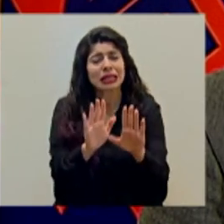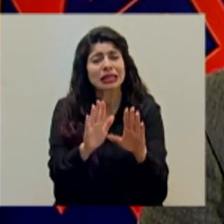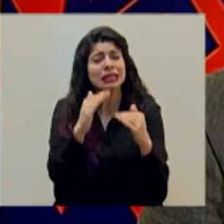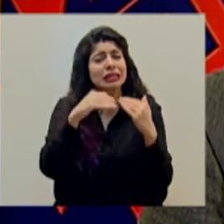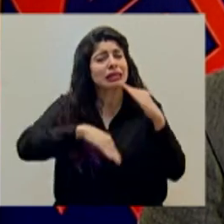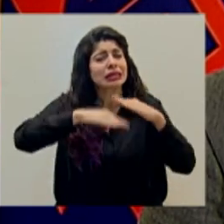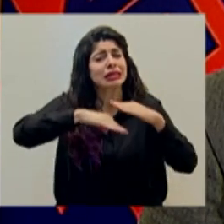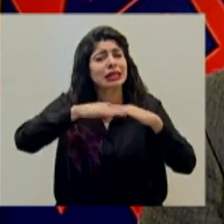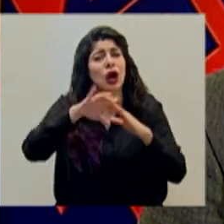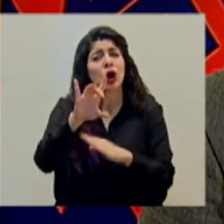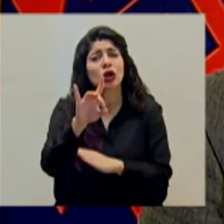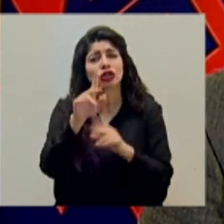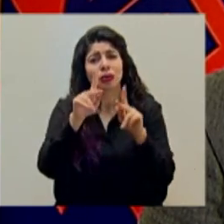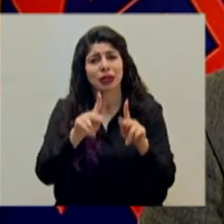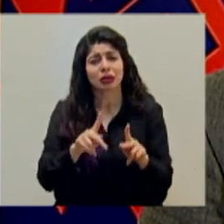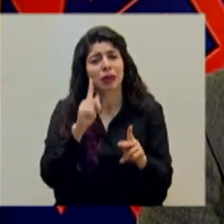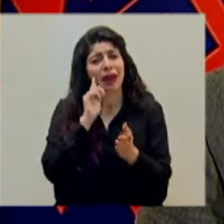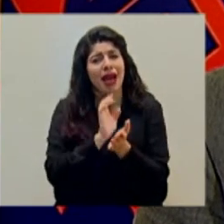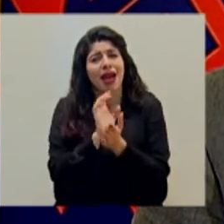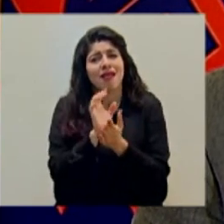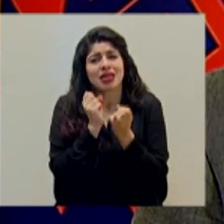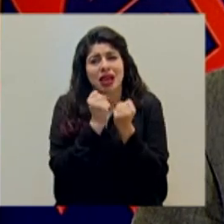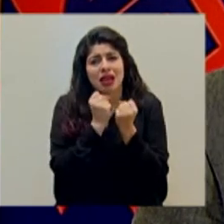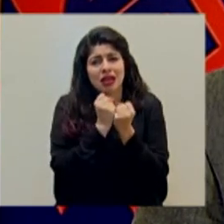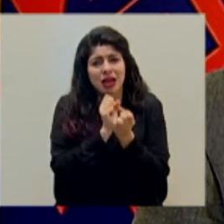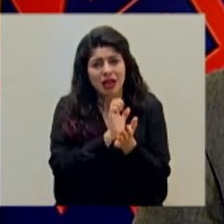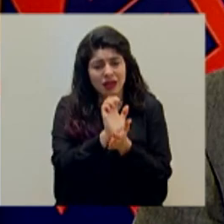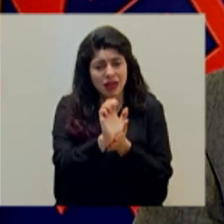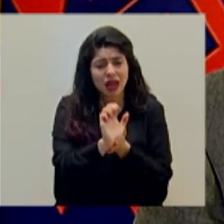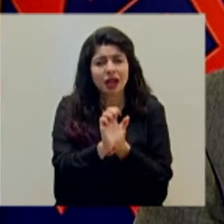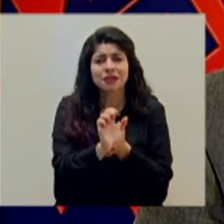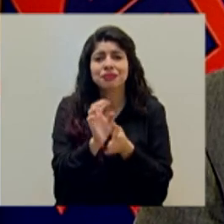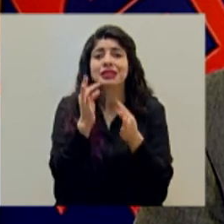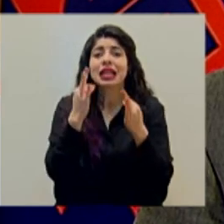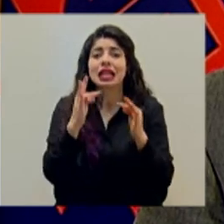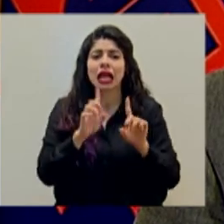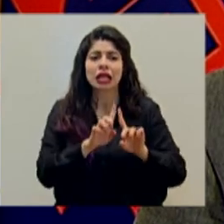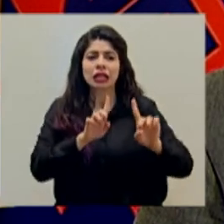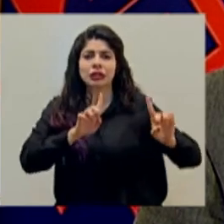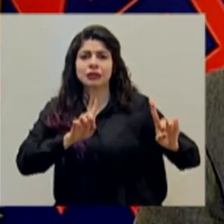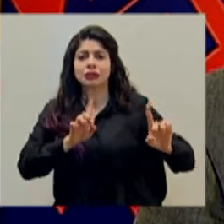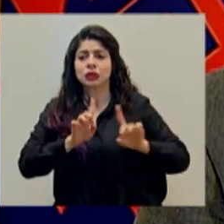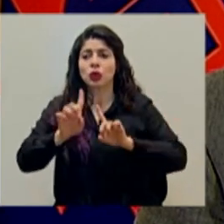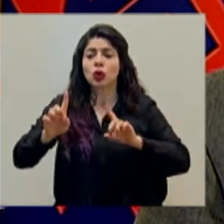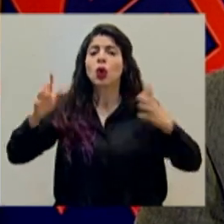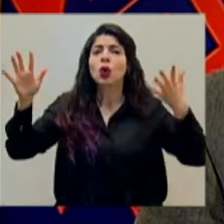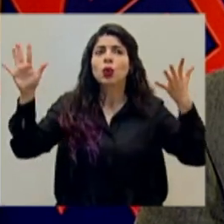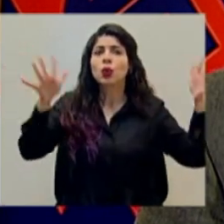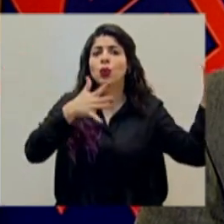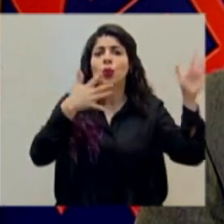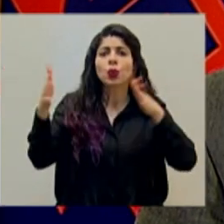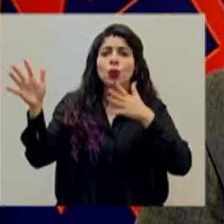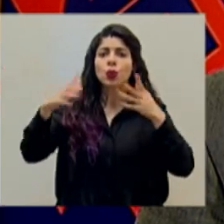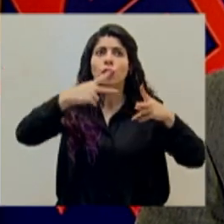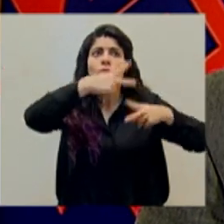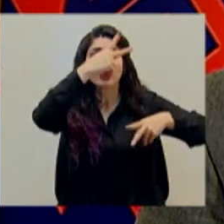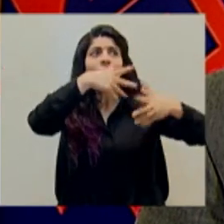ocho personas para evitar conglomerados, tratemos de tener espacios bien ventilados y no